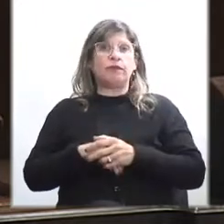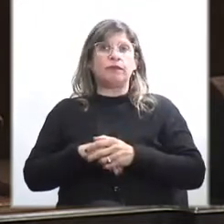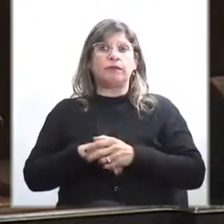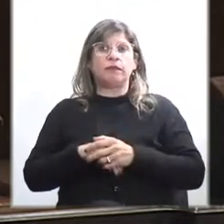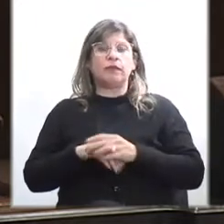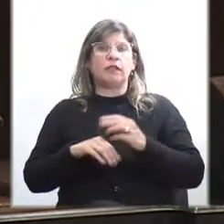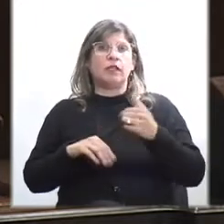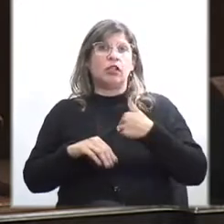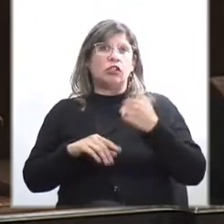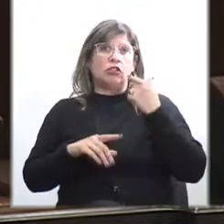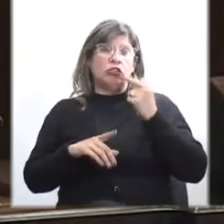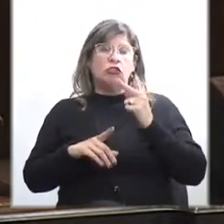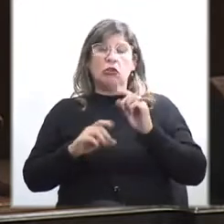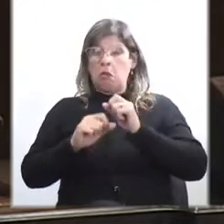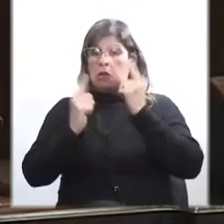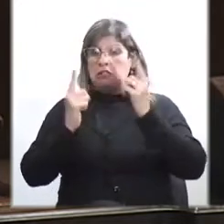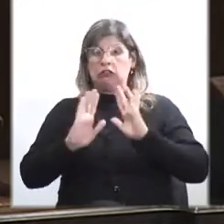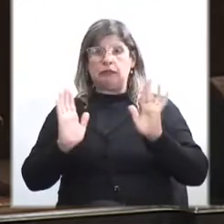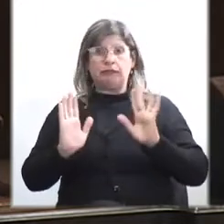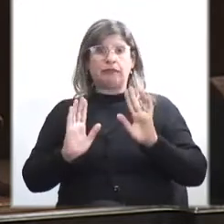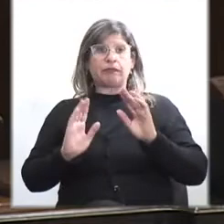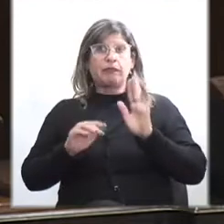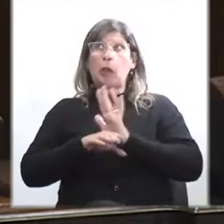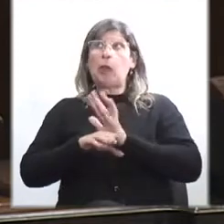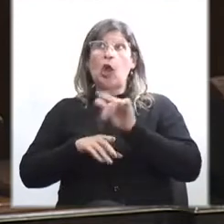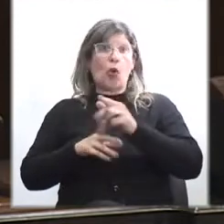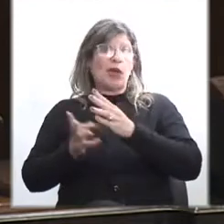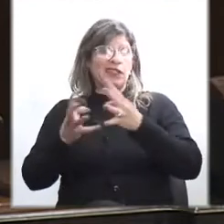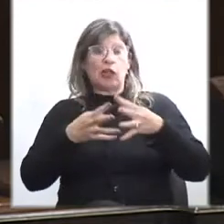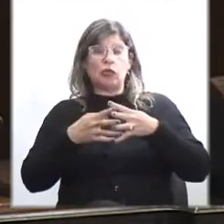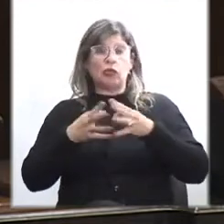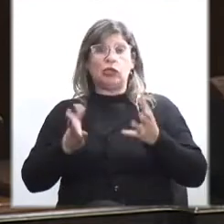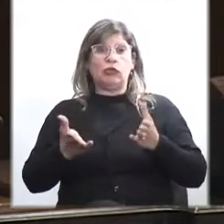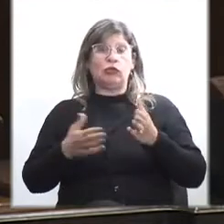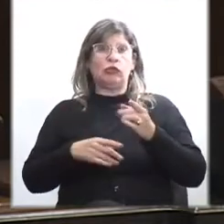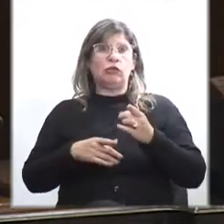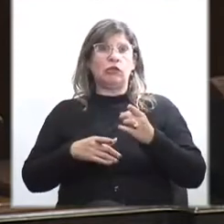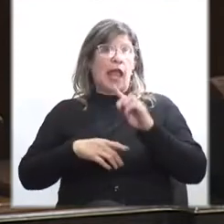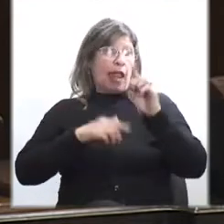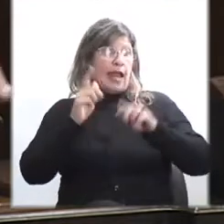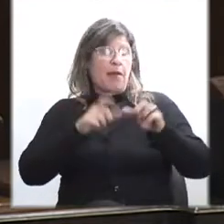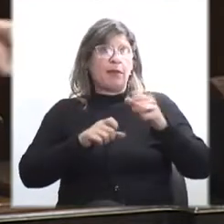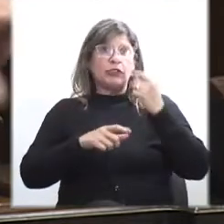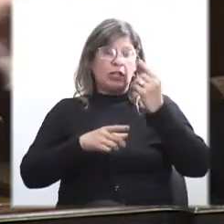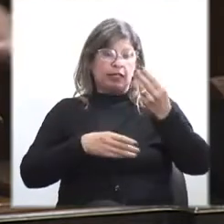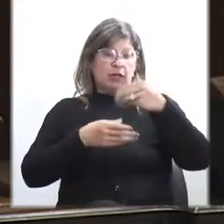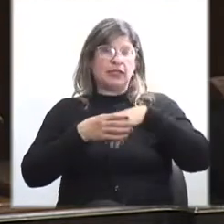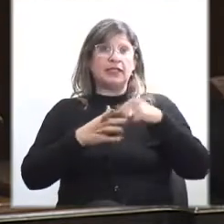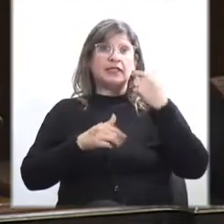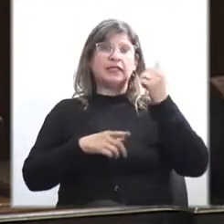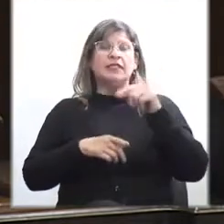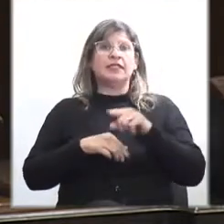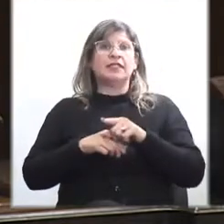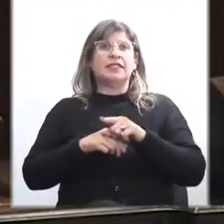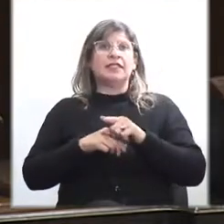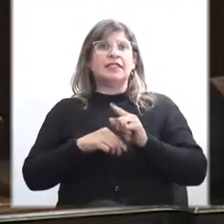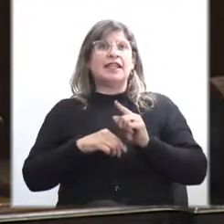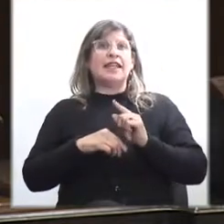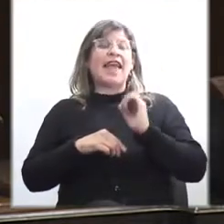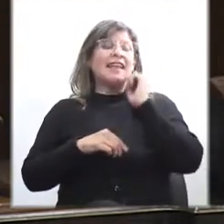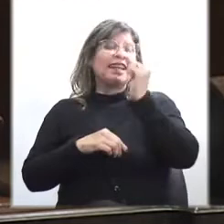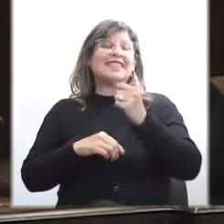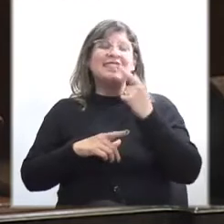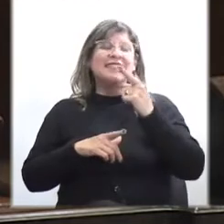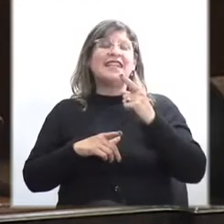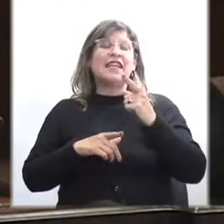Yo tengo, siempre me llamó la atención, como en Estados Unidos, las personas que estaban involucradas en el asesinato del